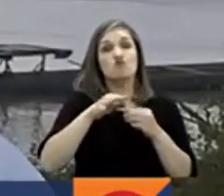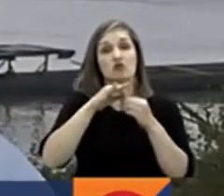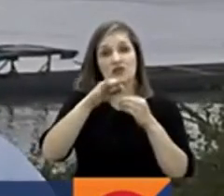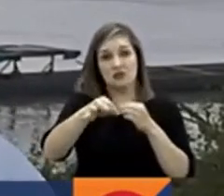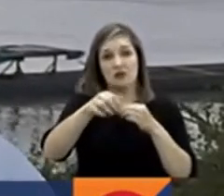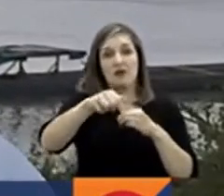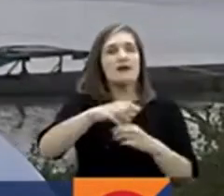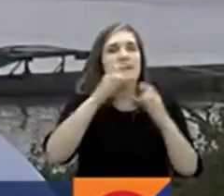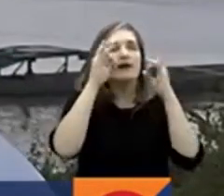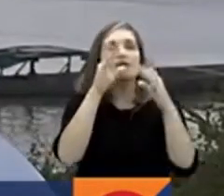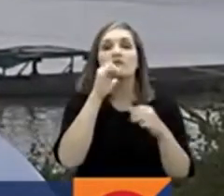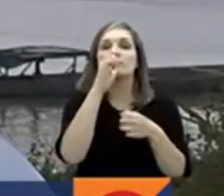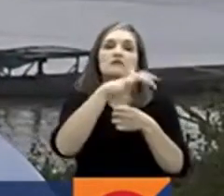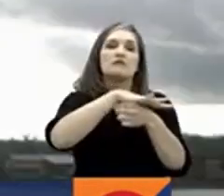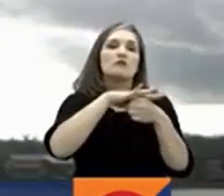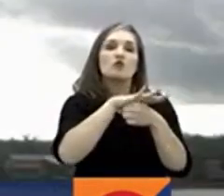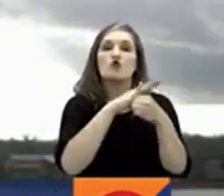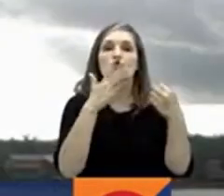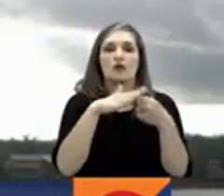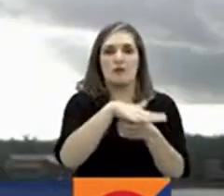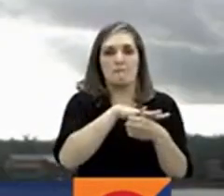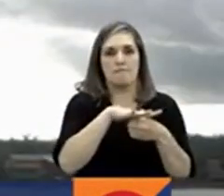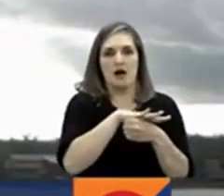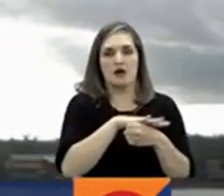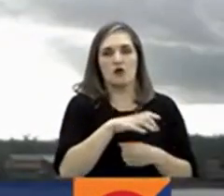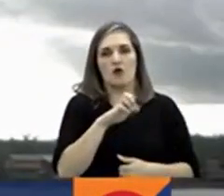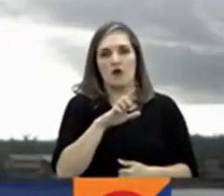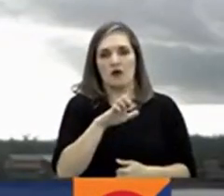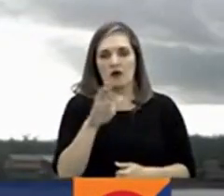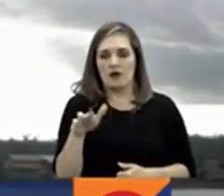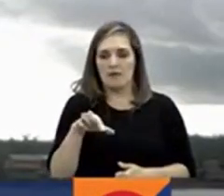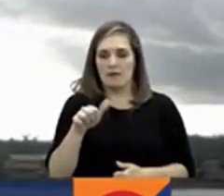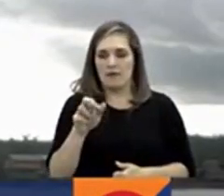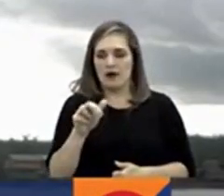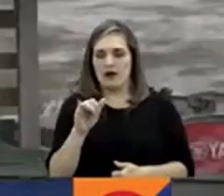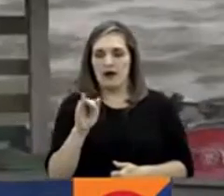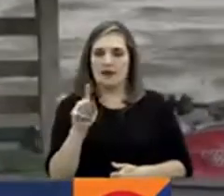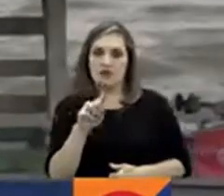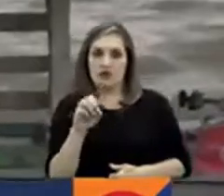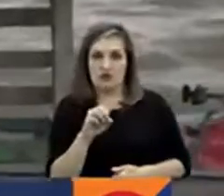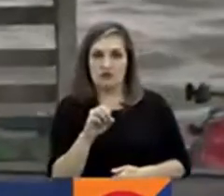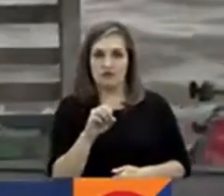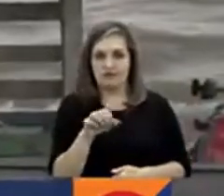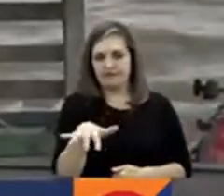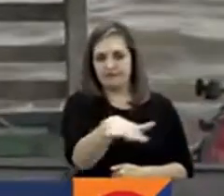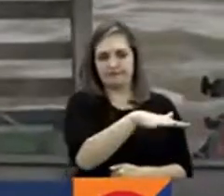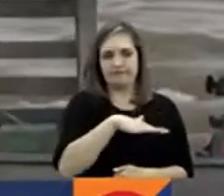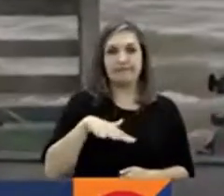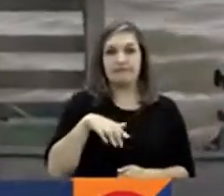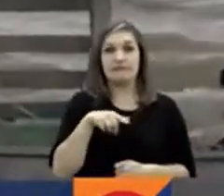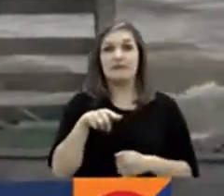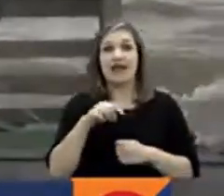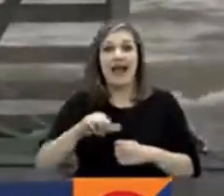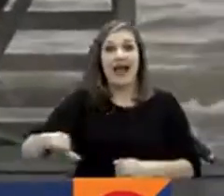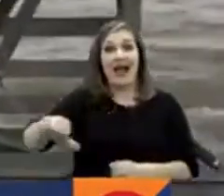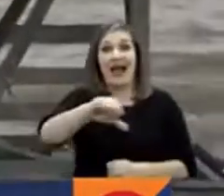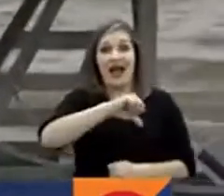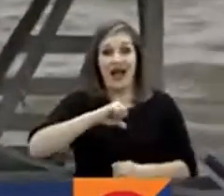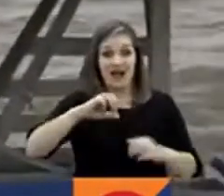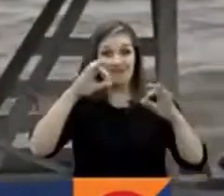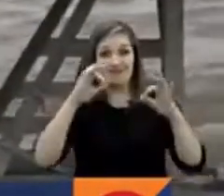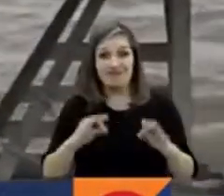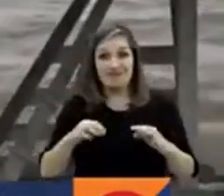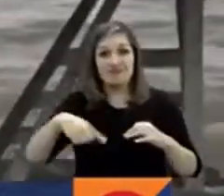la situación más grave se presenta en el barrio del Paraíso, en la urbanización Confachocó, donde mujeres cabeza de hogar